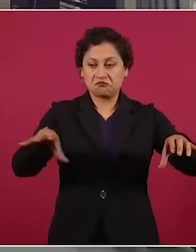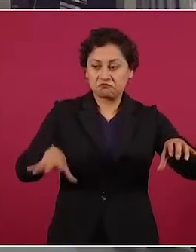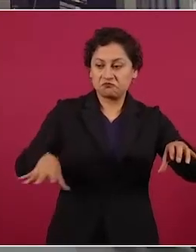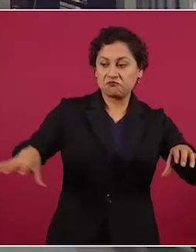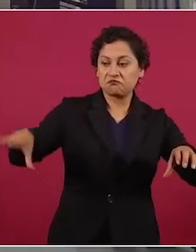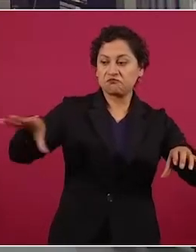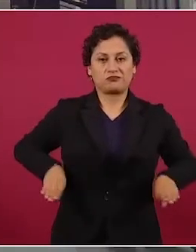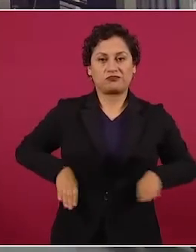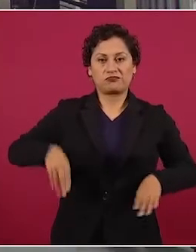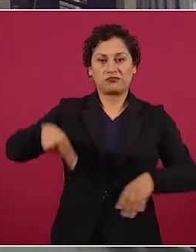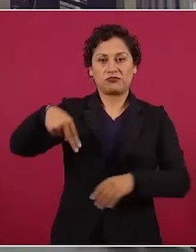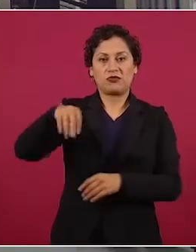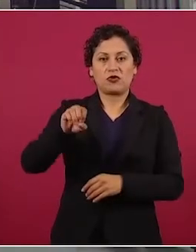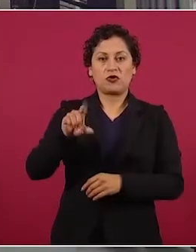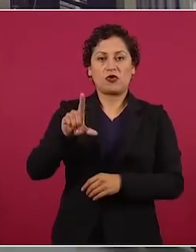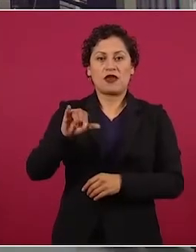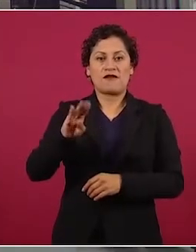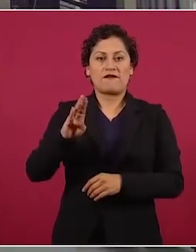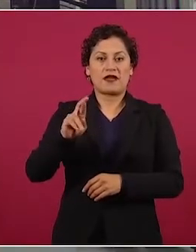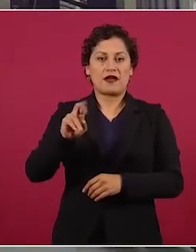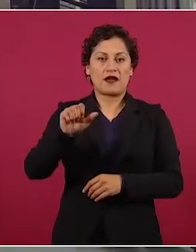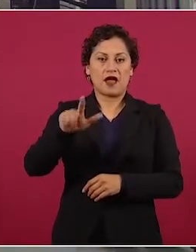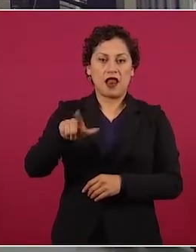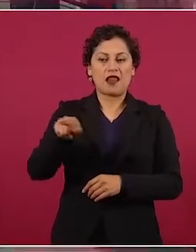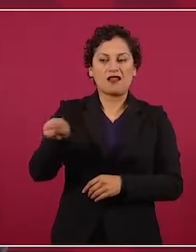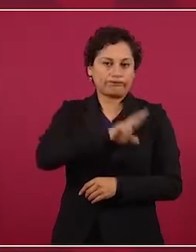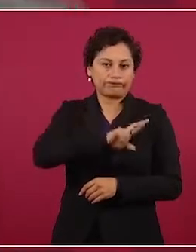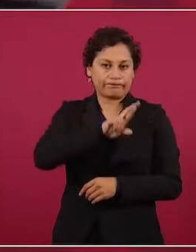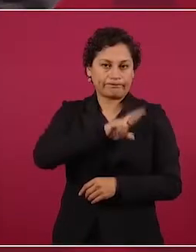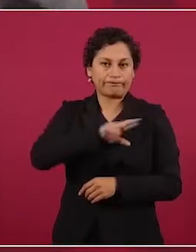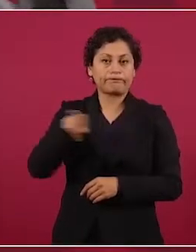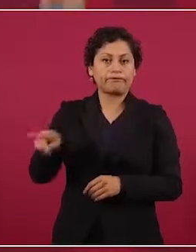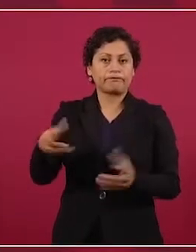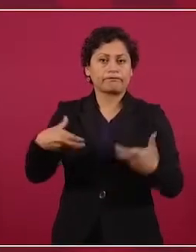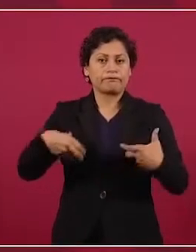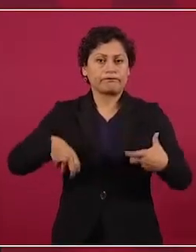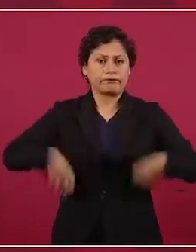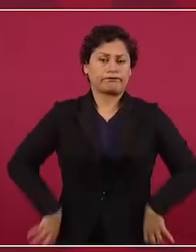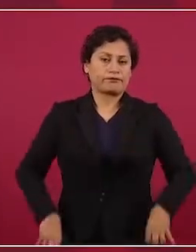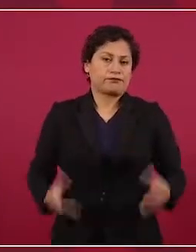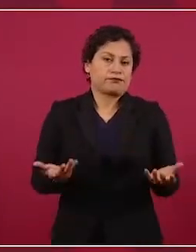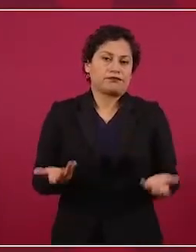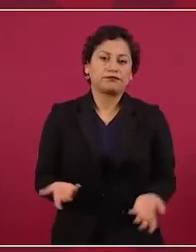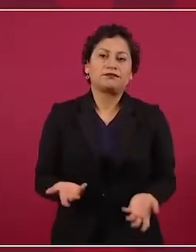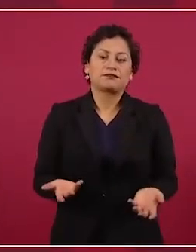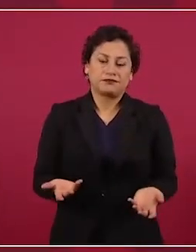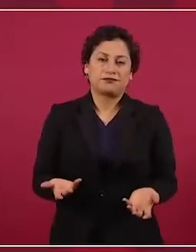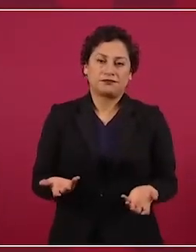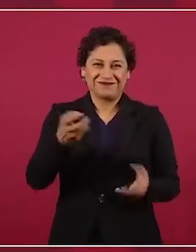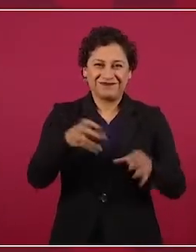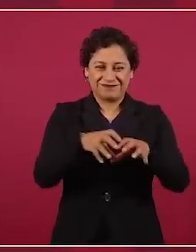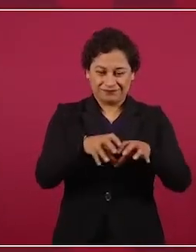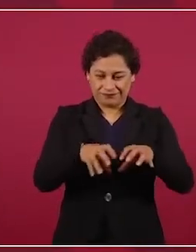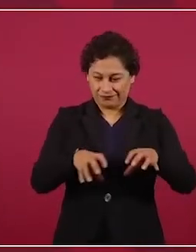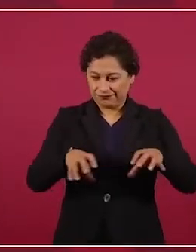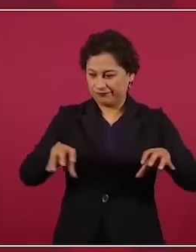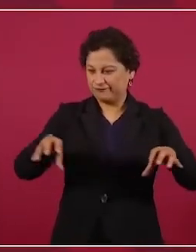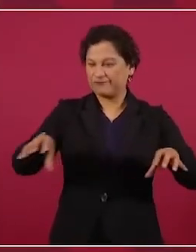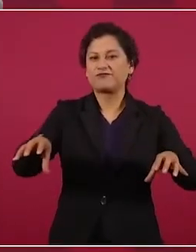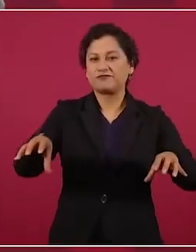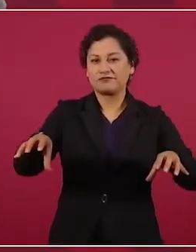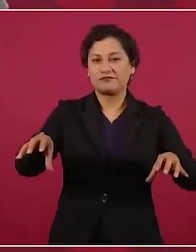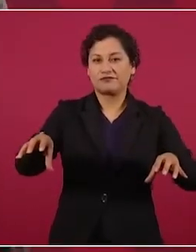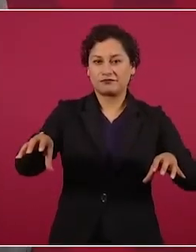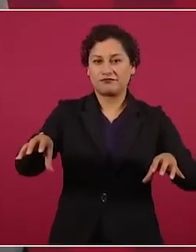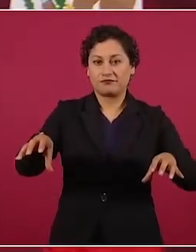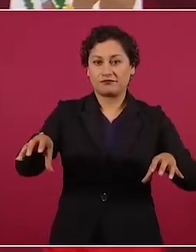neoliberal de privatización y de saqueo. Todo esto también envuelto en el